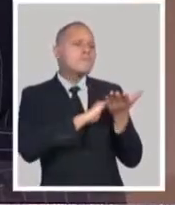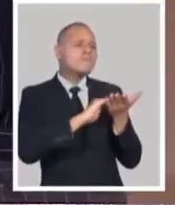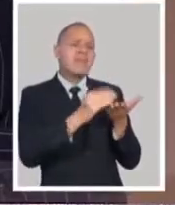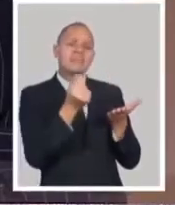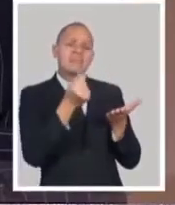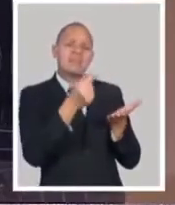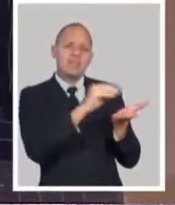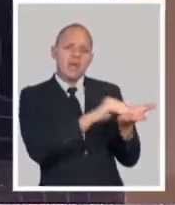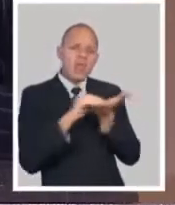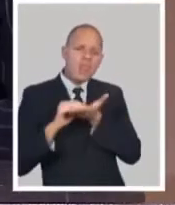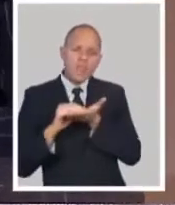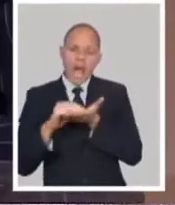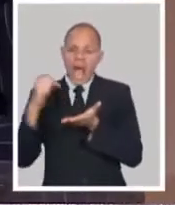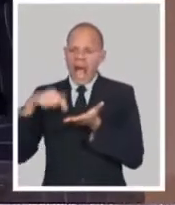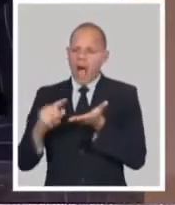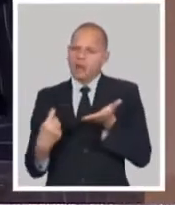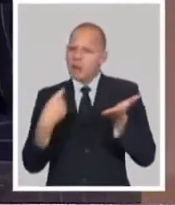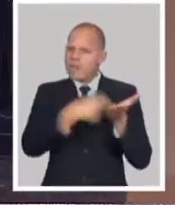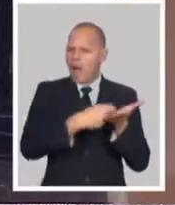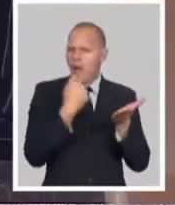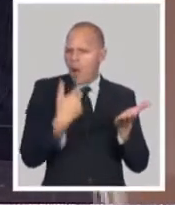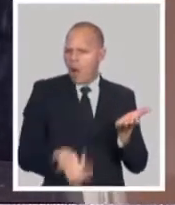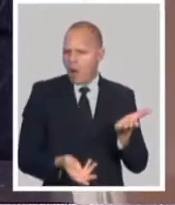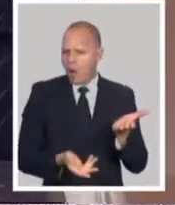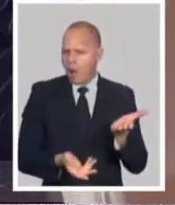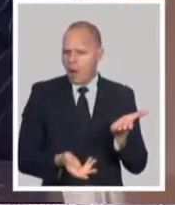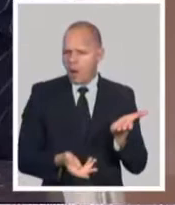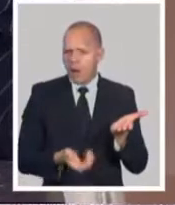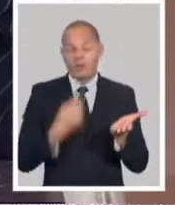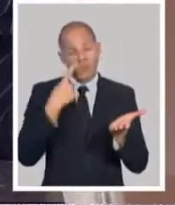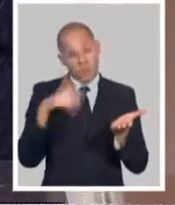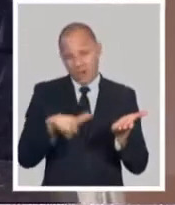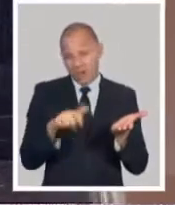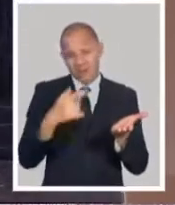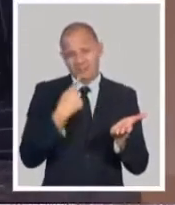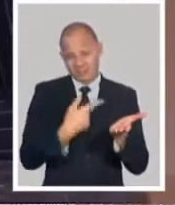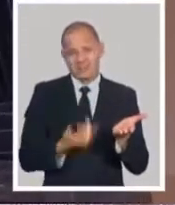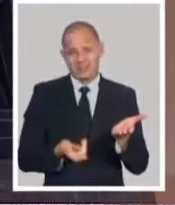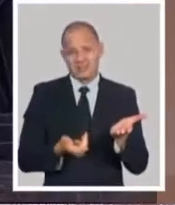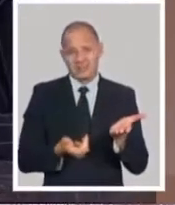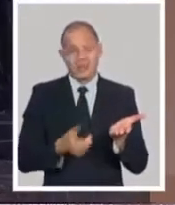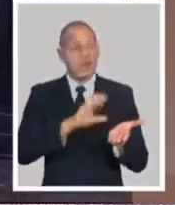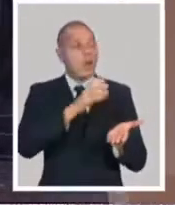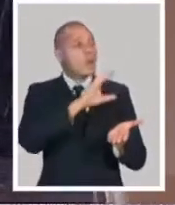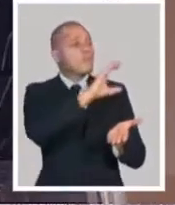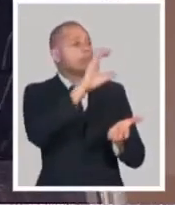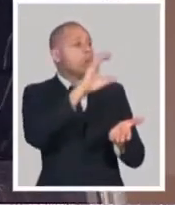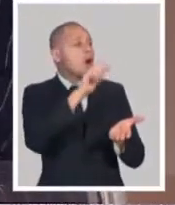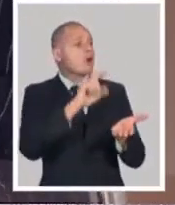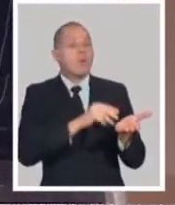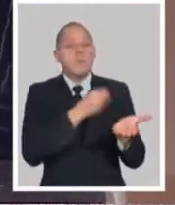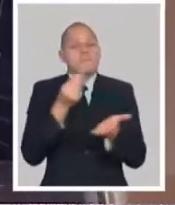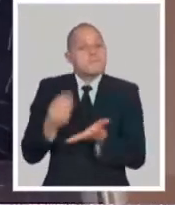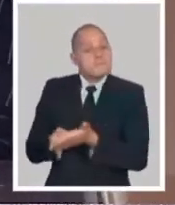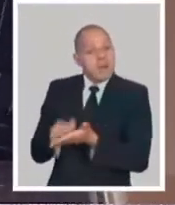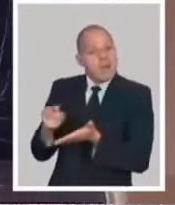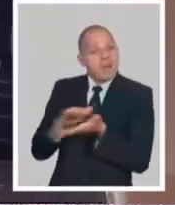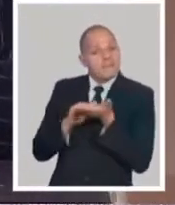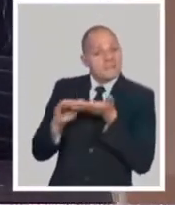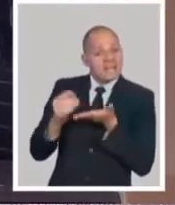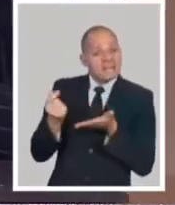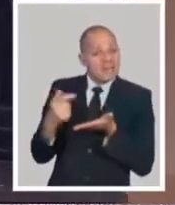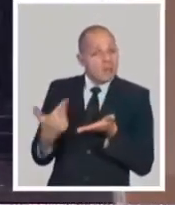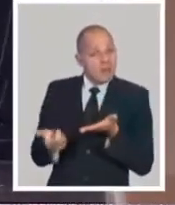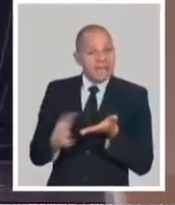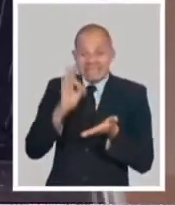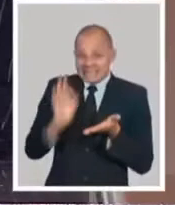bancario a las personas naturales son en pesos cubanos. Por tanto, esos créditos que han sido otorgados en las